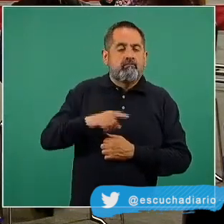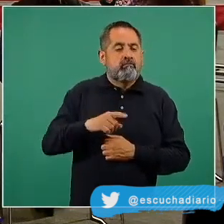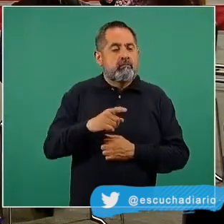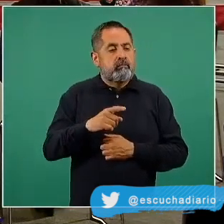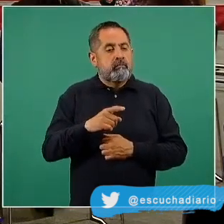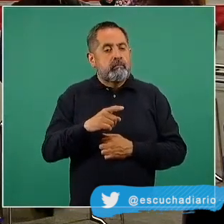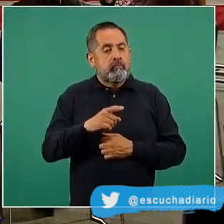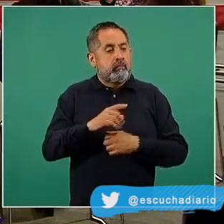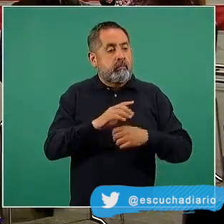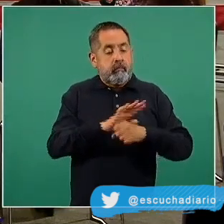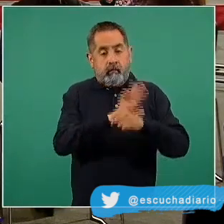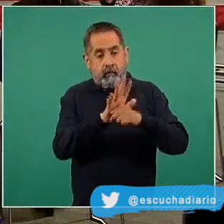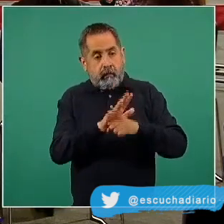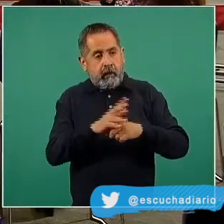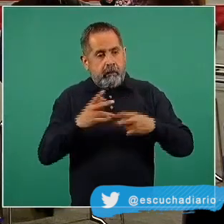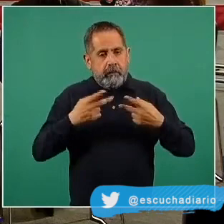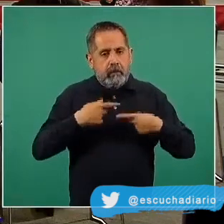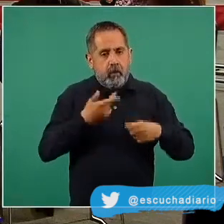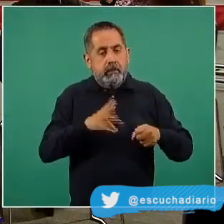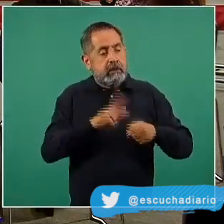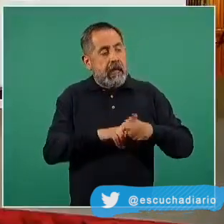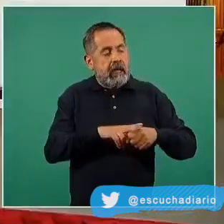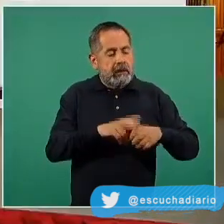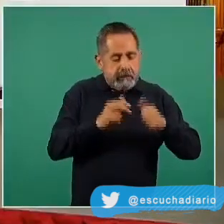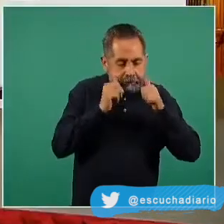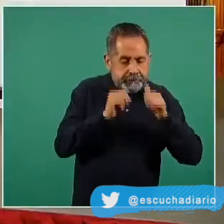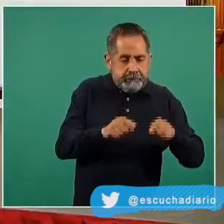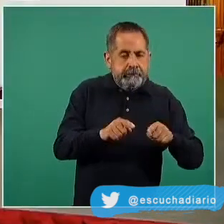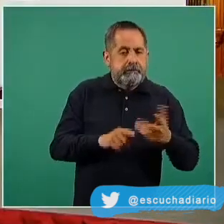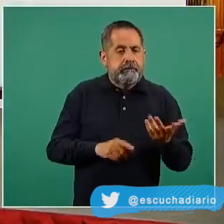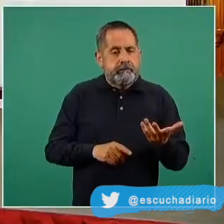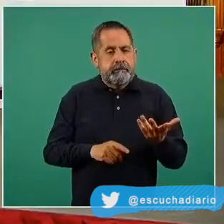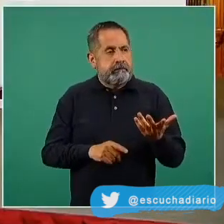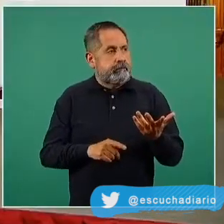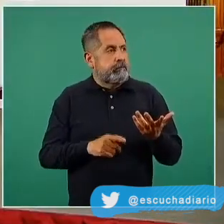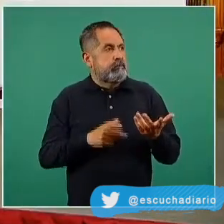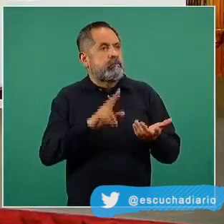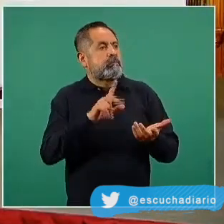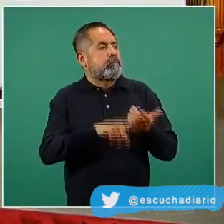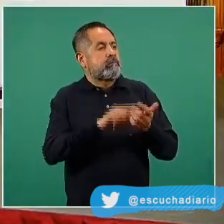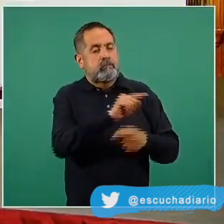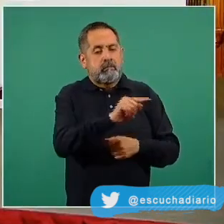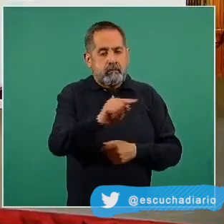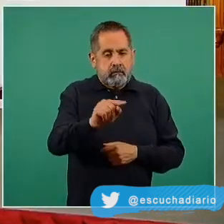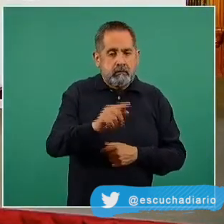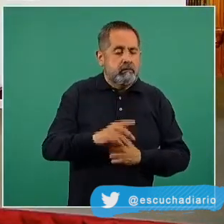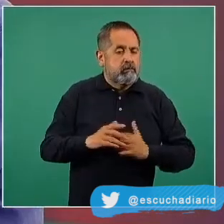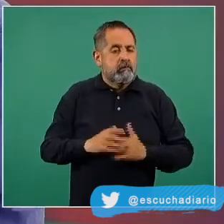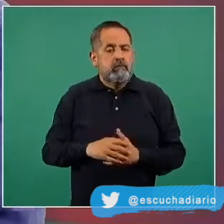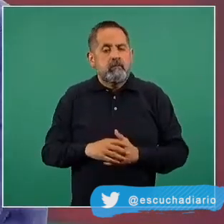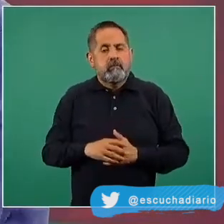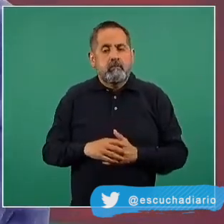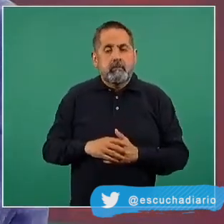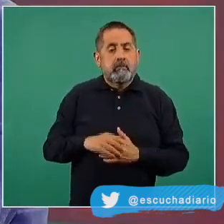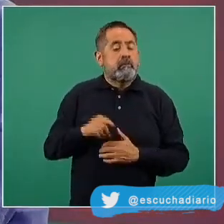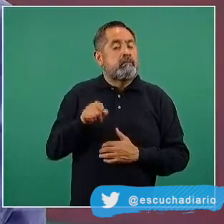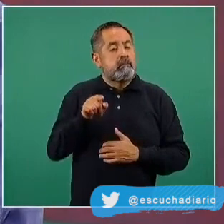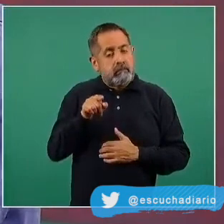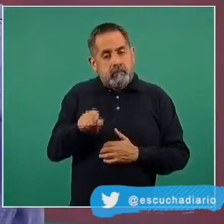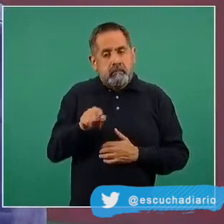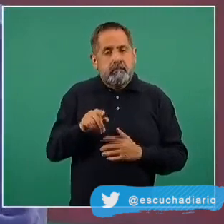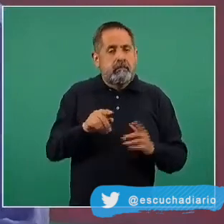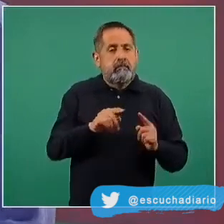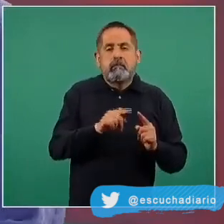en su momento atendieron a las personas con COVID o los servicios de salud, no necesariamente es en la misma unidad médica en el hospital,